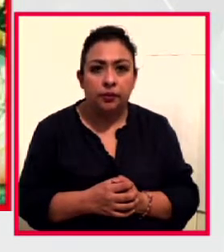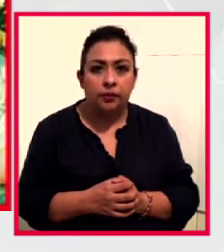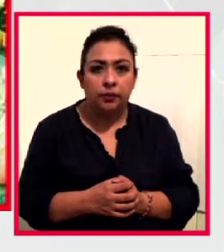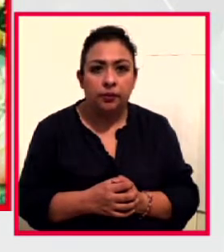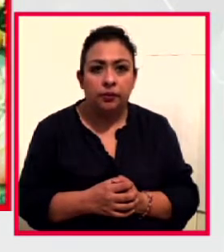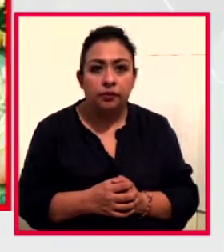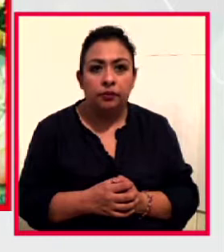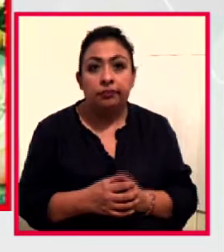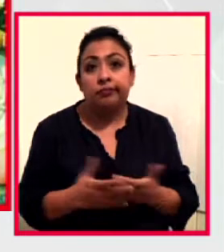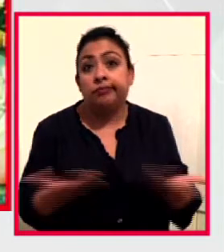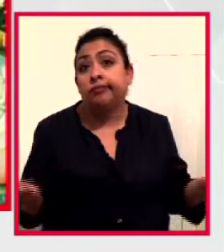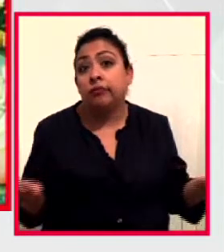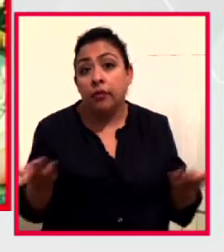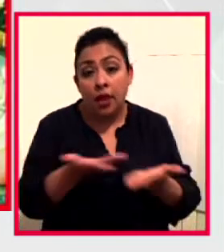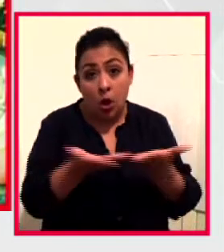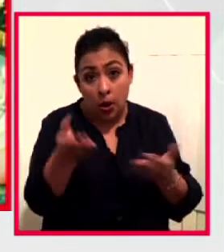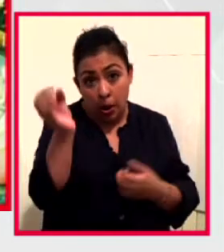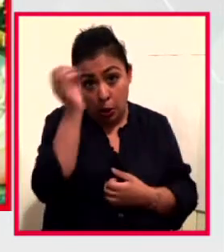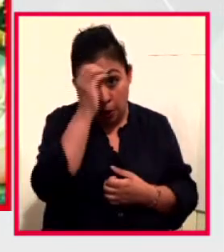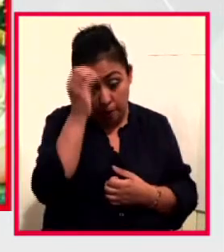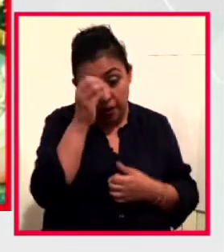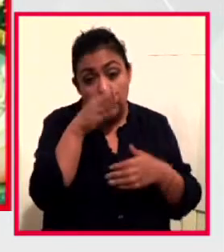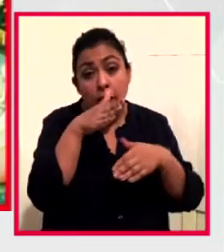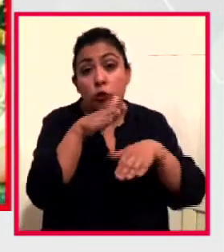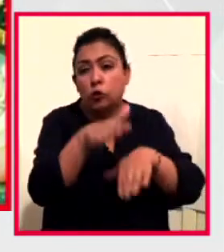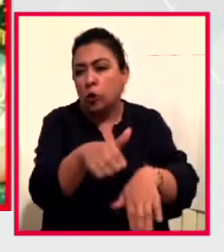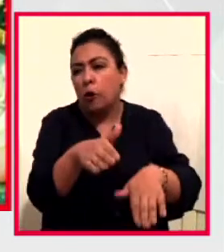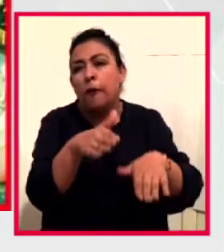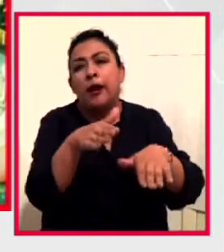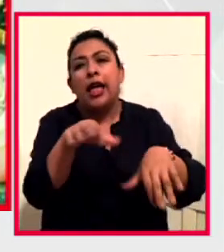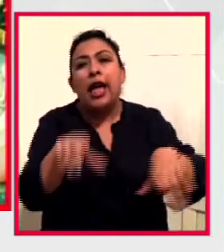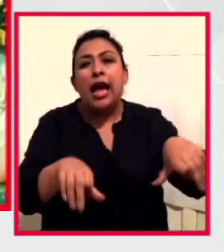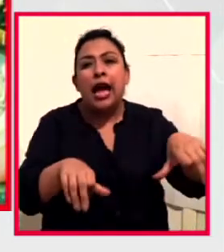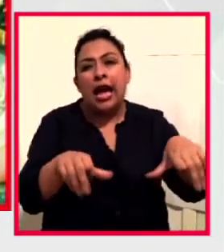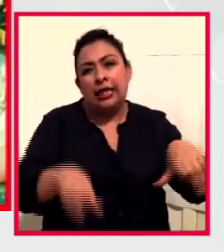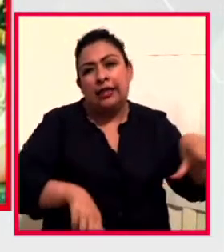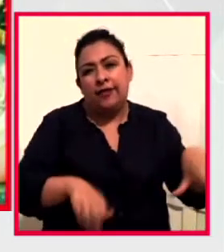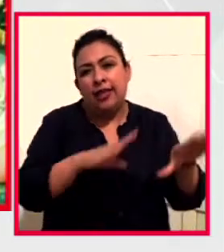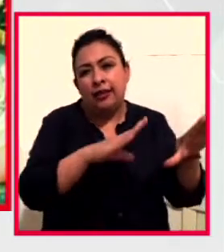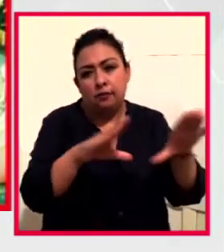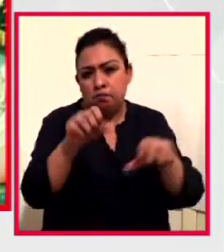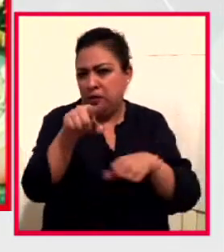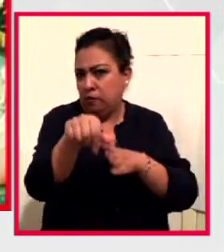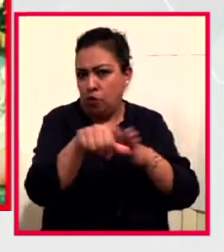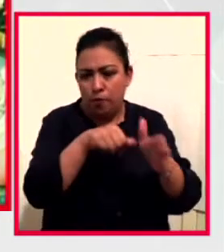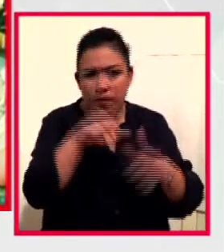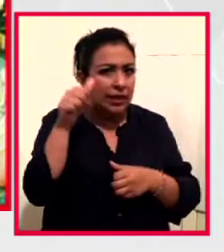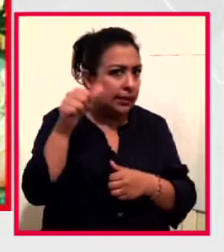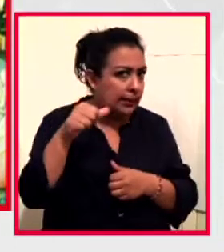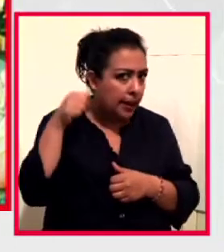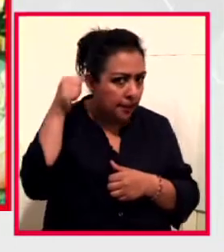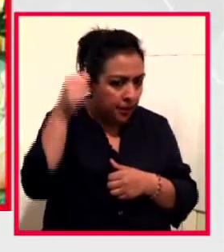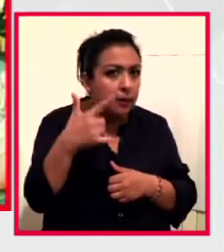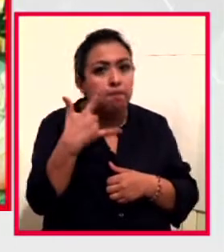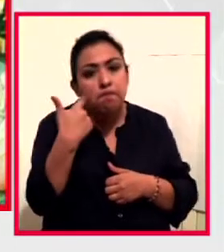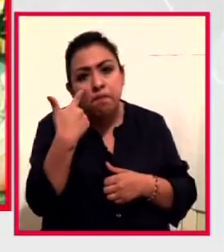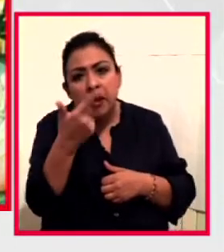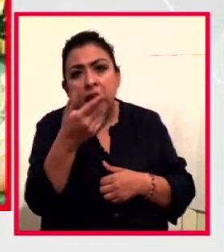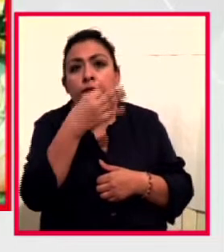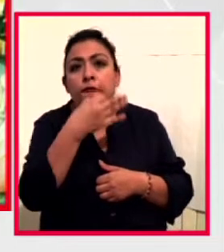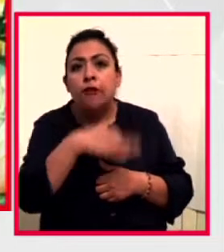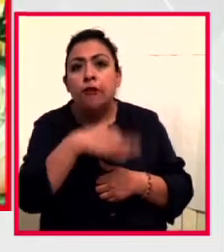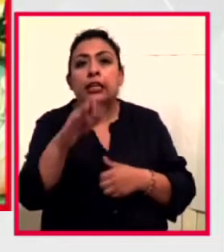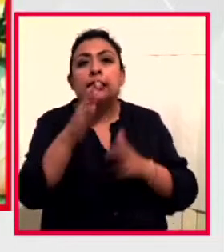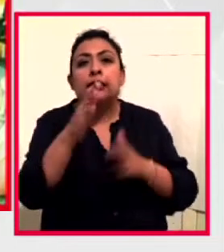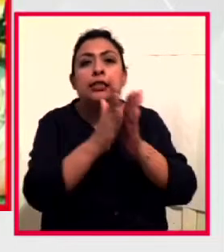¿Y qué les parece si seguimos platicando de actividades académicas? Este mismo mes, abril, podremos disfrutar de la fiesta del libro y la rosa